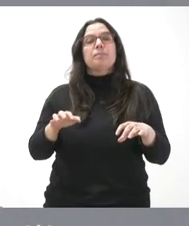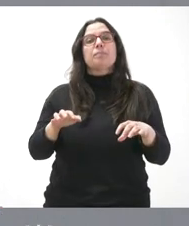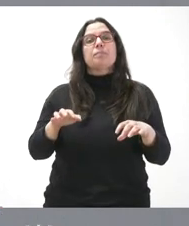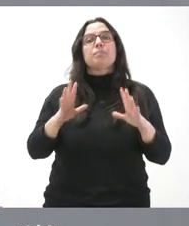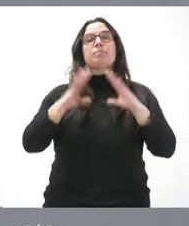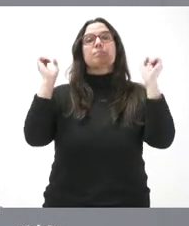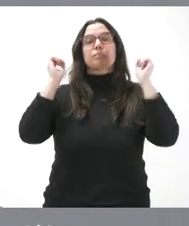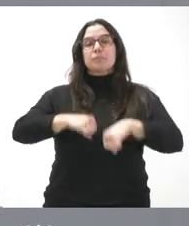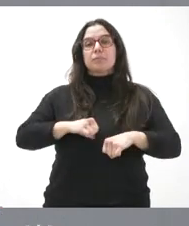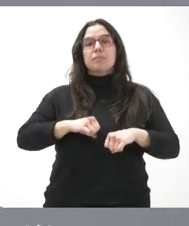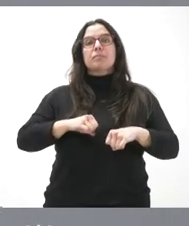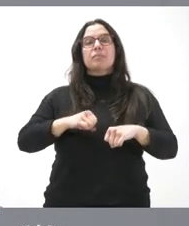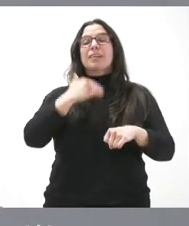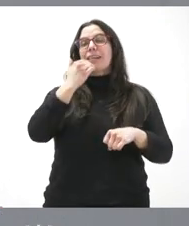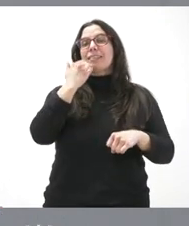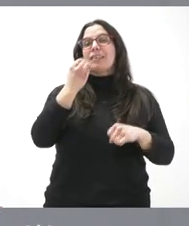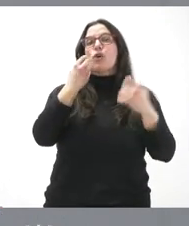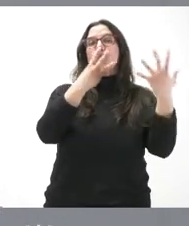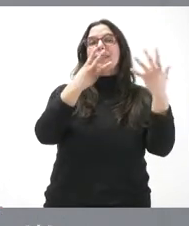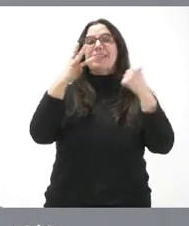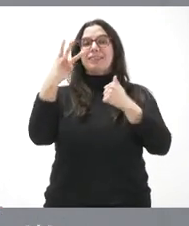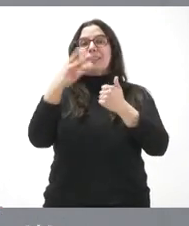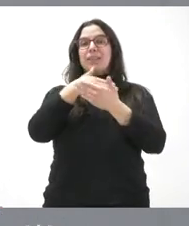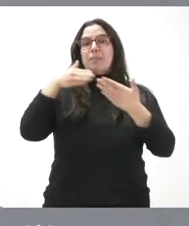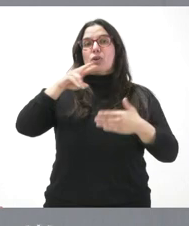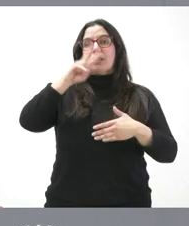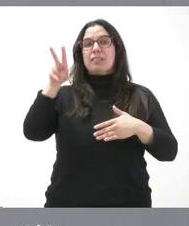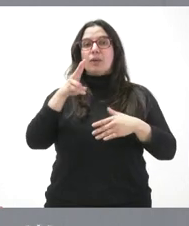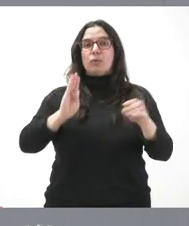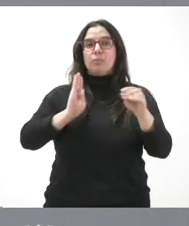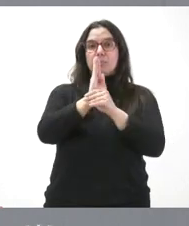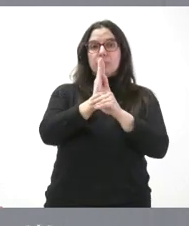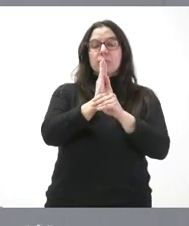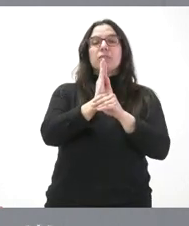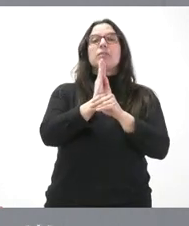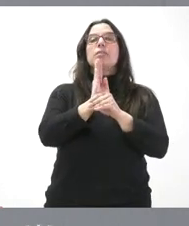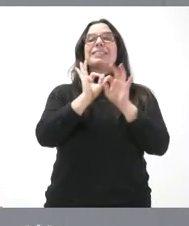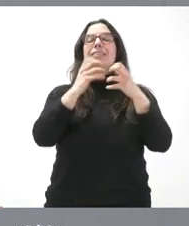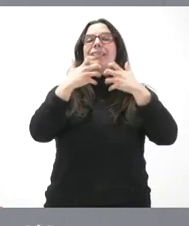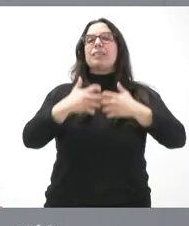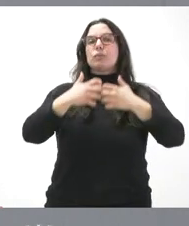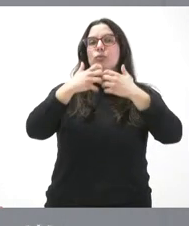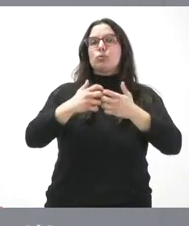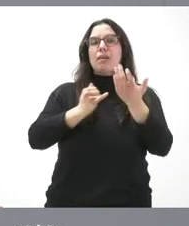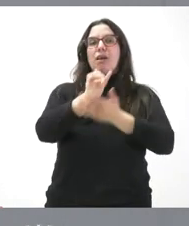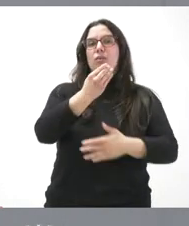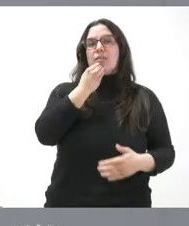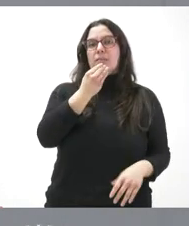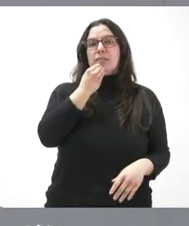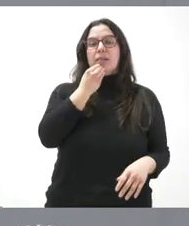acordado destinar casi 83 millones de euros a la industria agroalimentaria